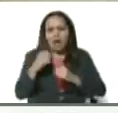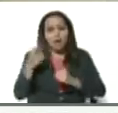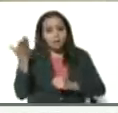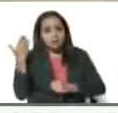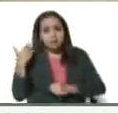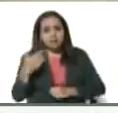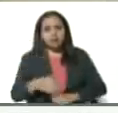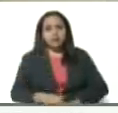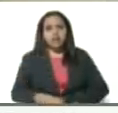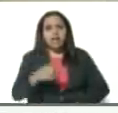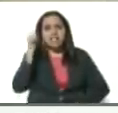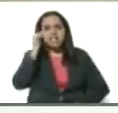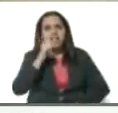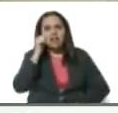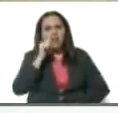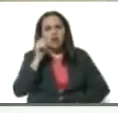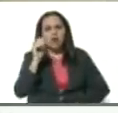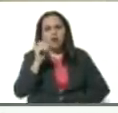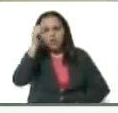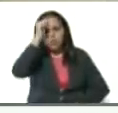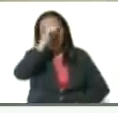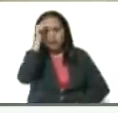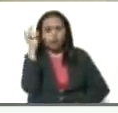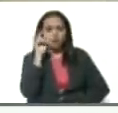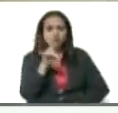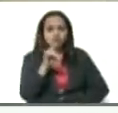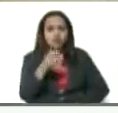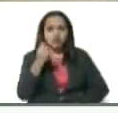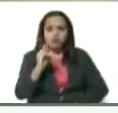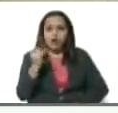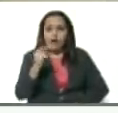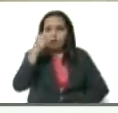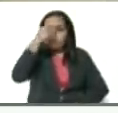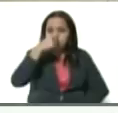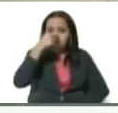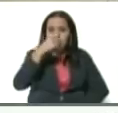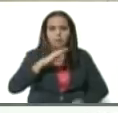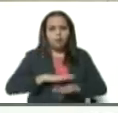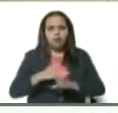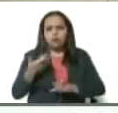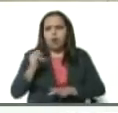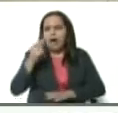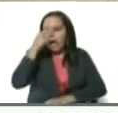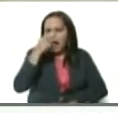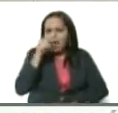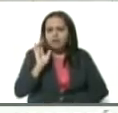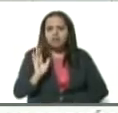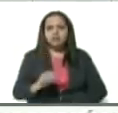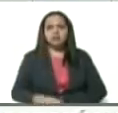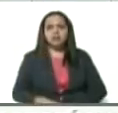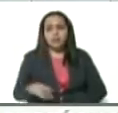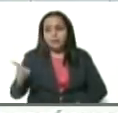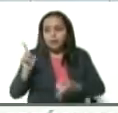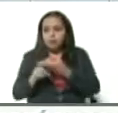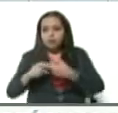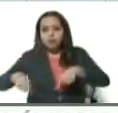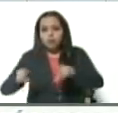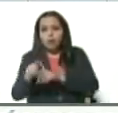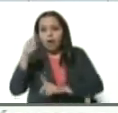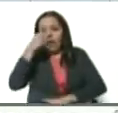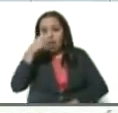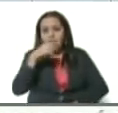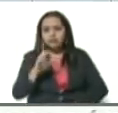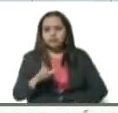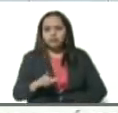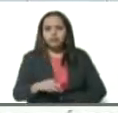el sábado, el domingo y el lunes. Tuve alergia porque, bueno, soy alérgico, pues. Silvia también tuvo alergia. Y,